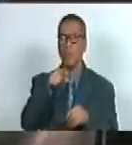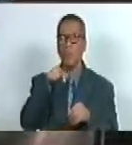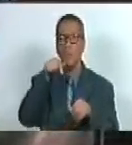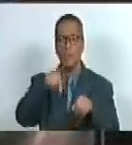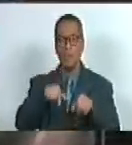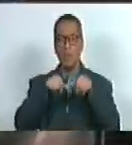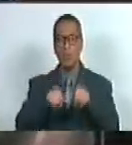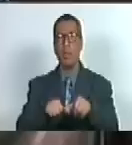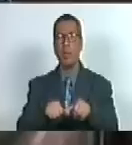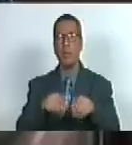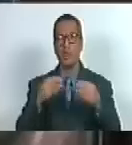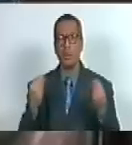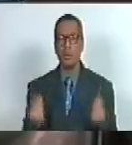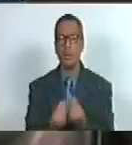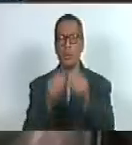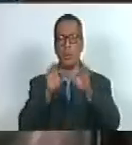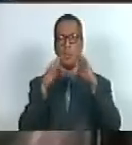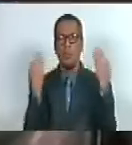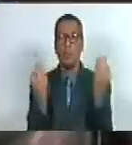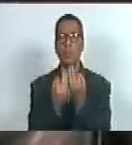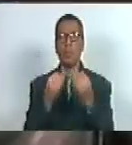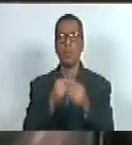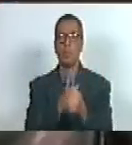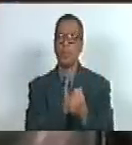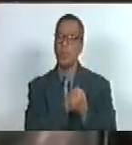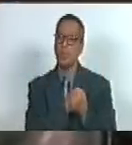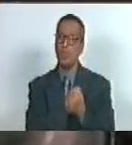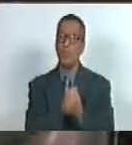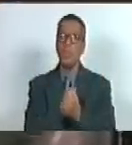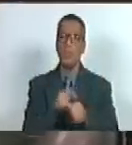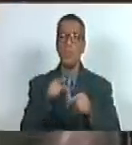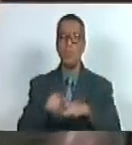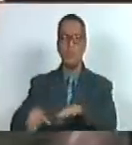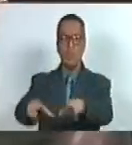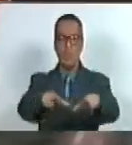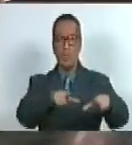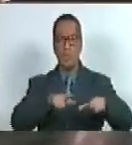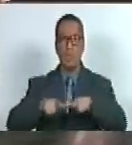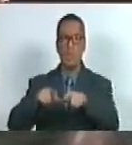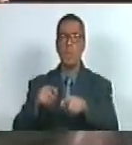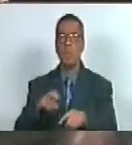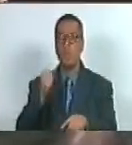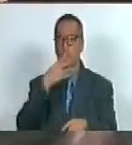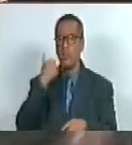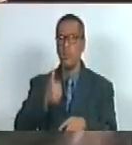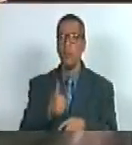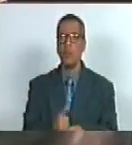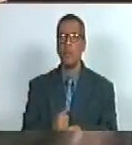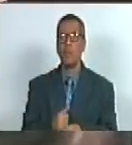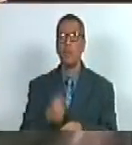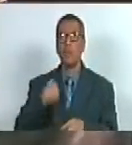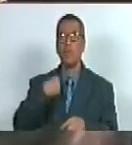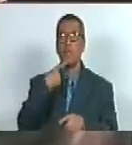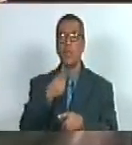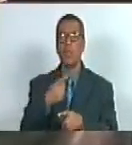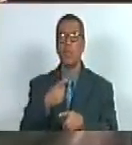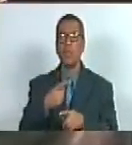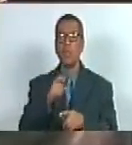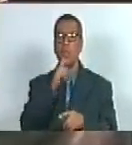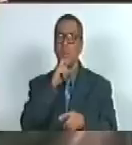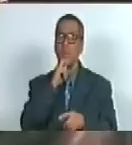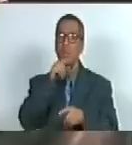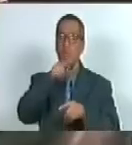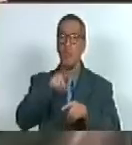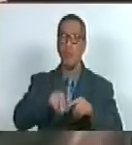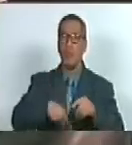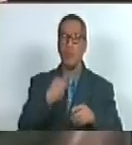aquí junto a su familia junto con los que lo quieren en esta tierra de gracia que si bien enfrenta dificultades si todos nos